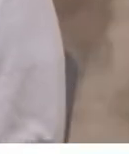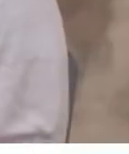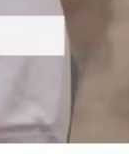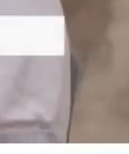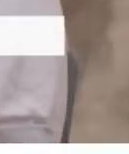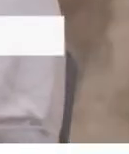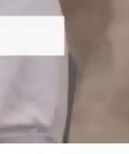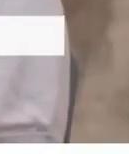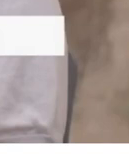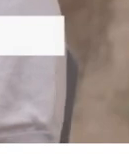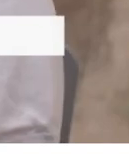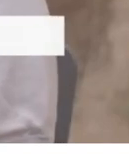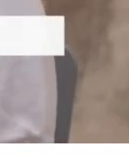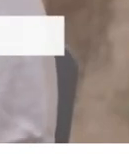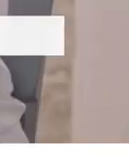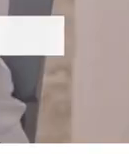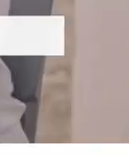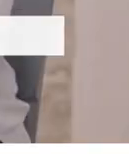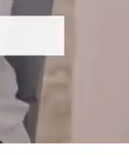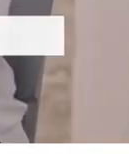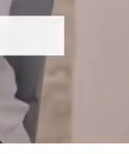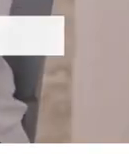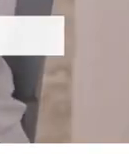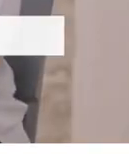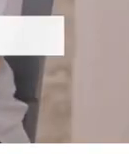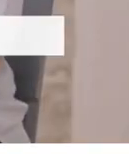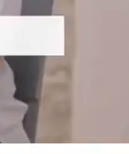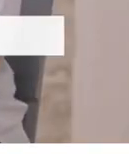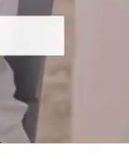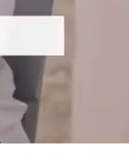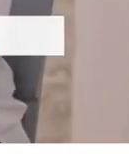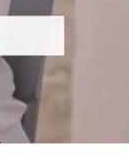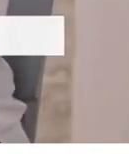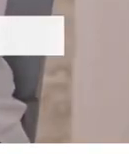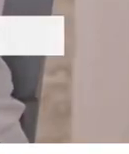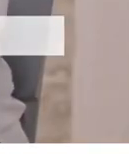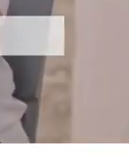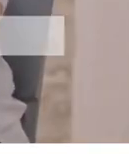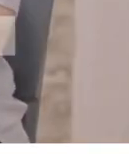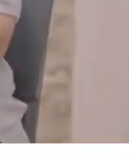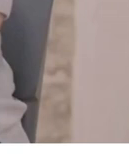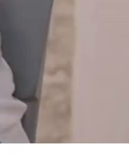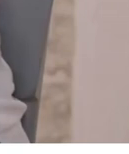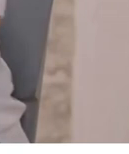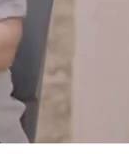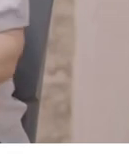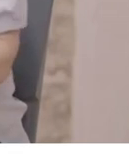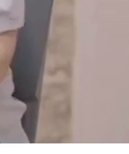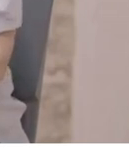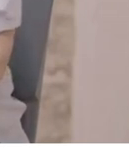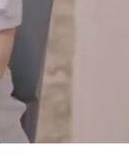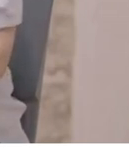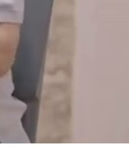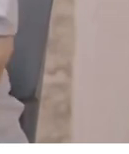que una persona se dedique a pedir, no. Que una persona venga y que nosotros seamos únicamente